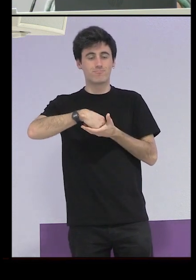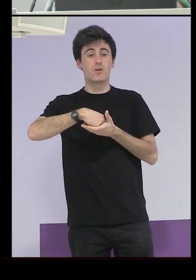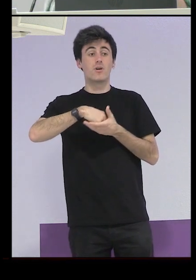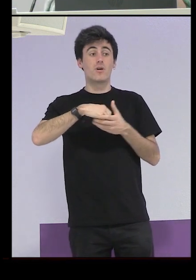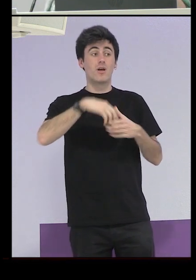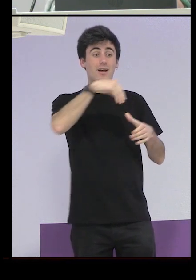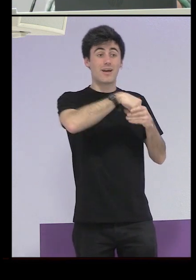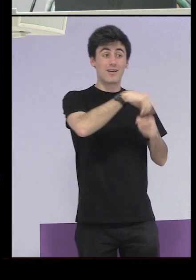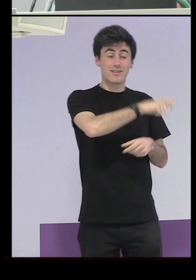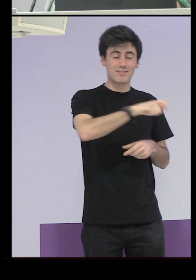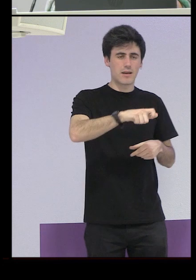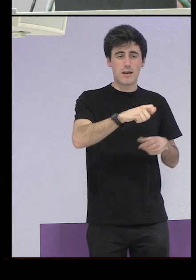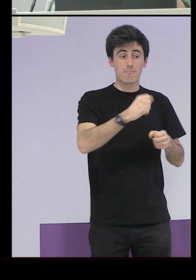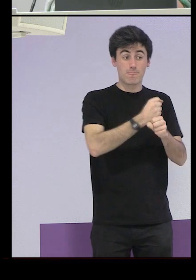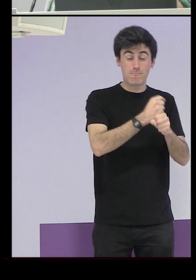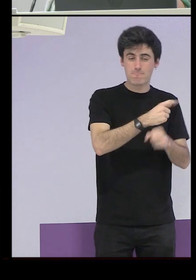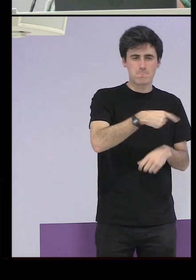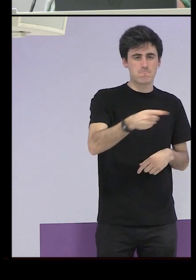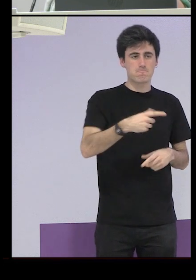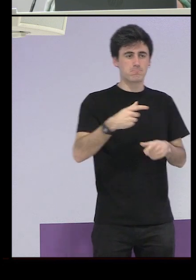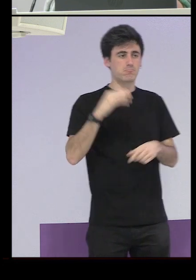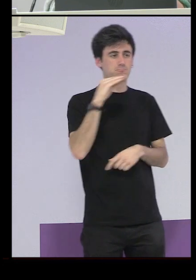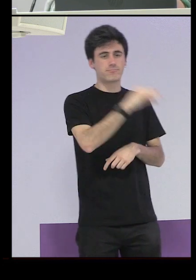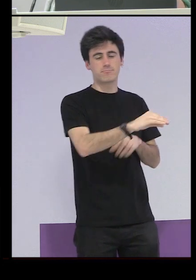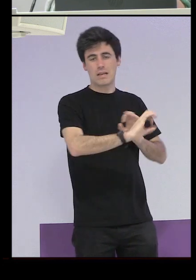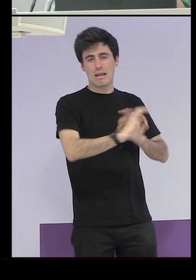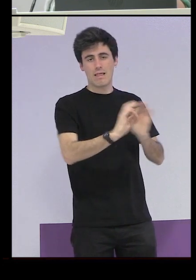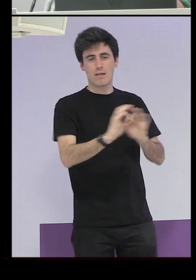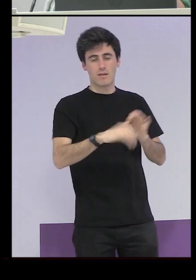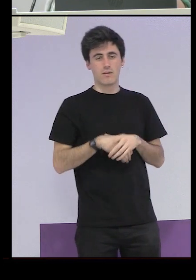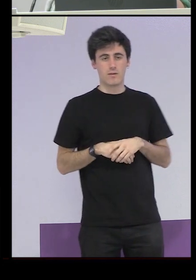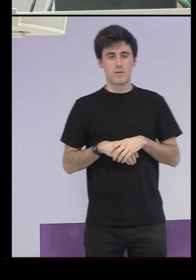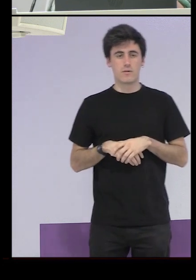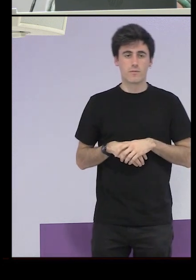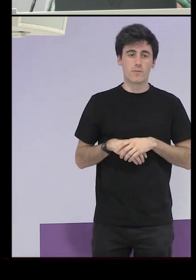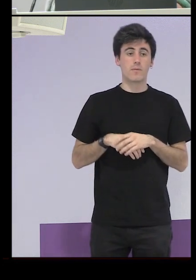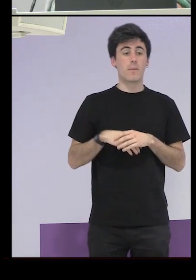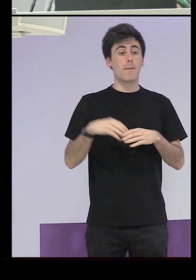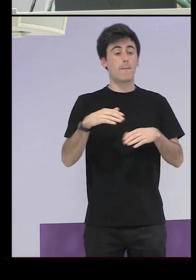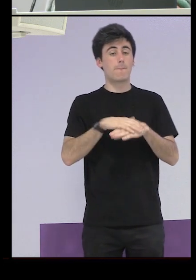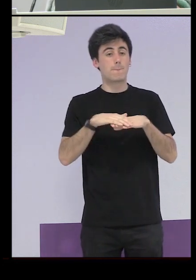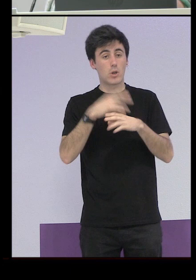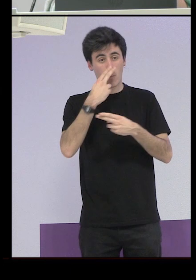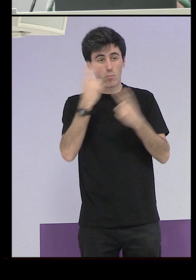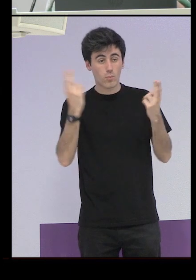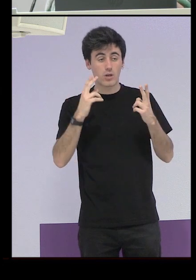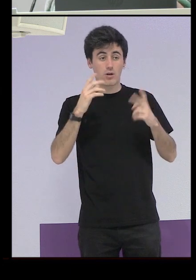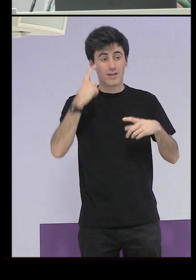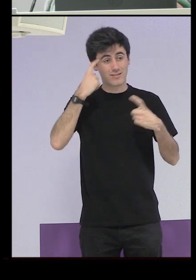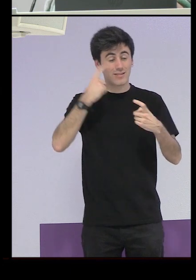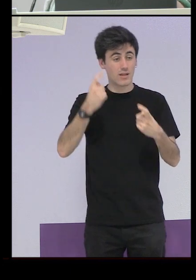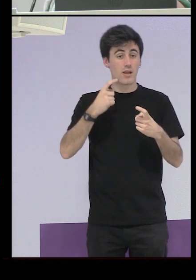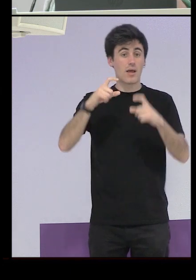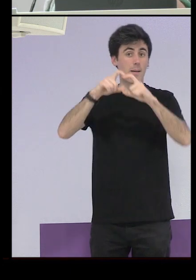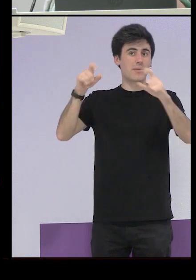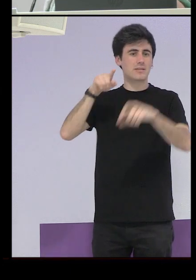internas que en este ejercicio de intento de reconocimiento y de reparación y de perdón público en el que están trabajando las supervivientes señala a las